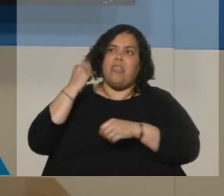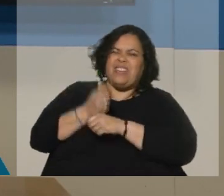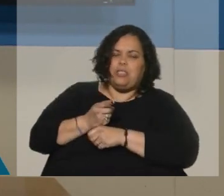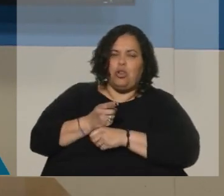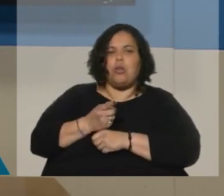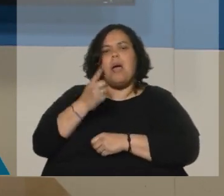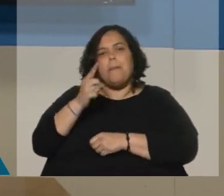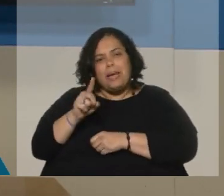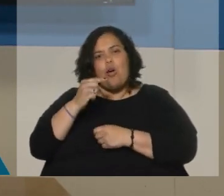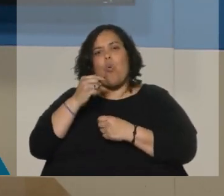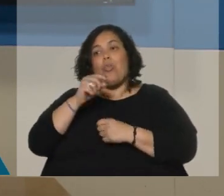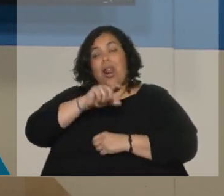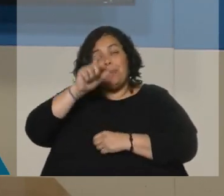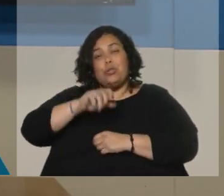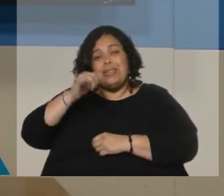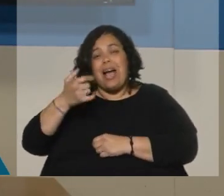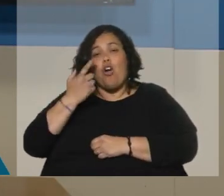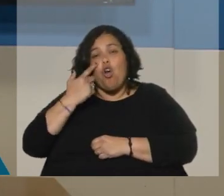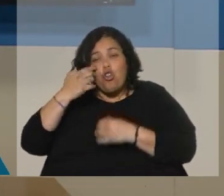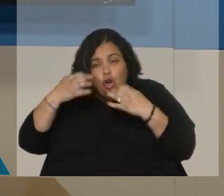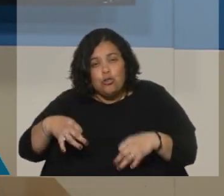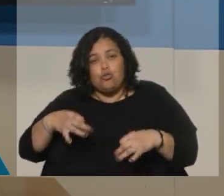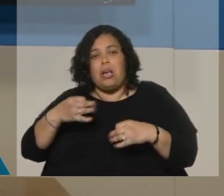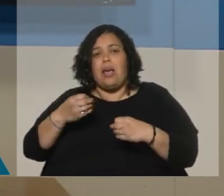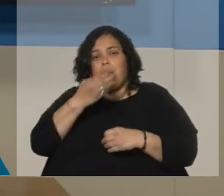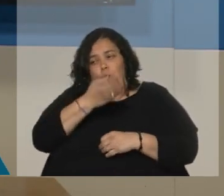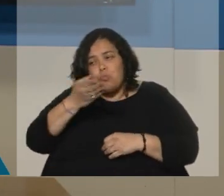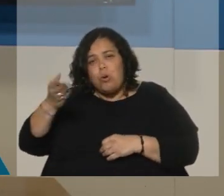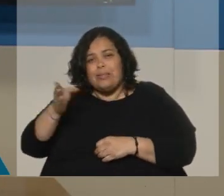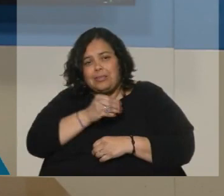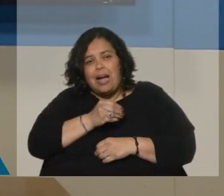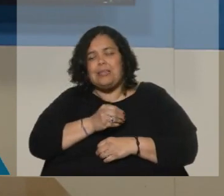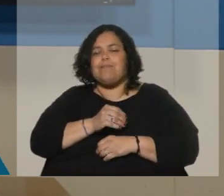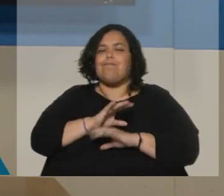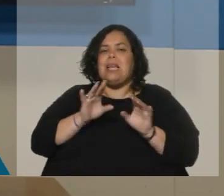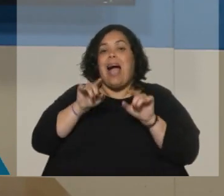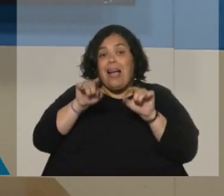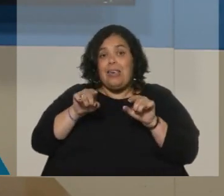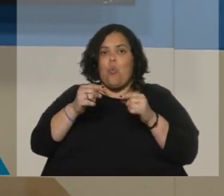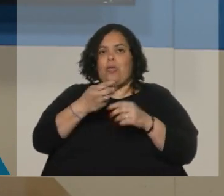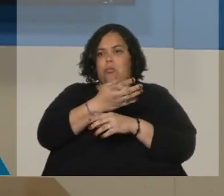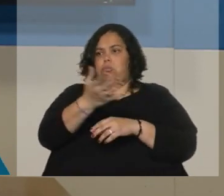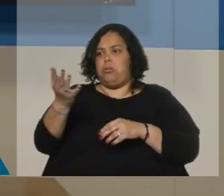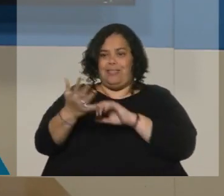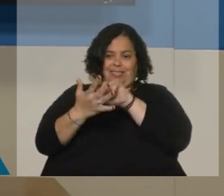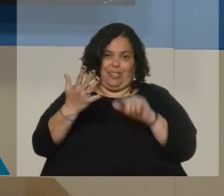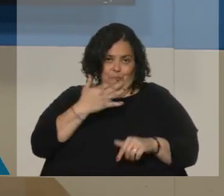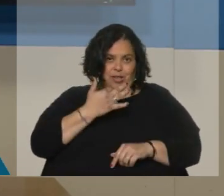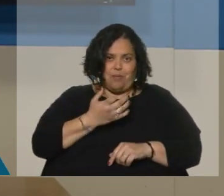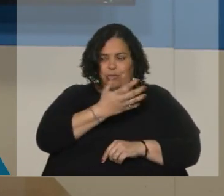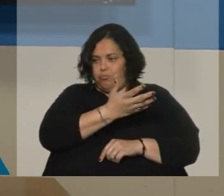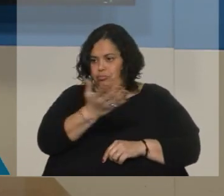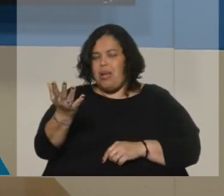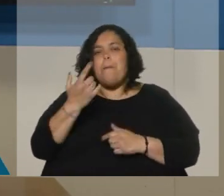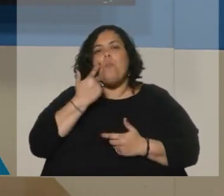queda claro cuando te presentan un espectro de candidatos es que cada uno va a proyectar una imagen. Eso es lo que buscan